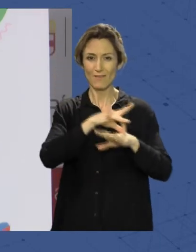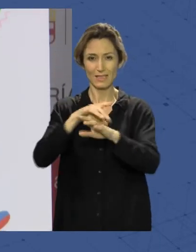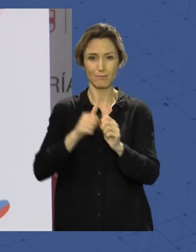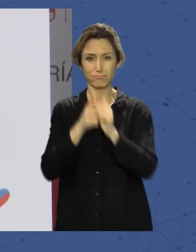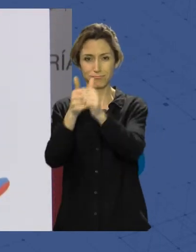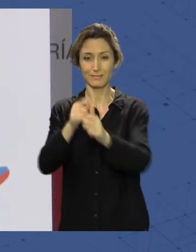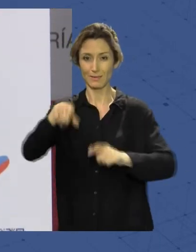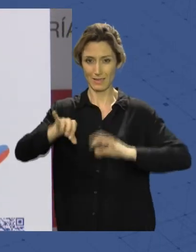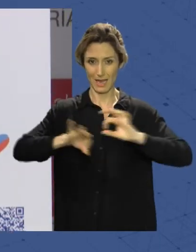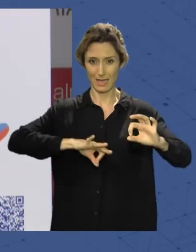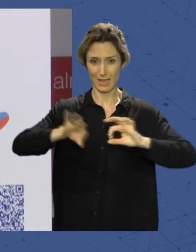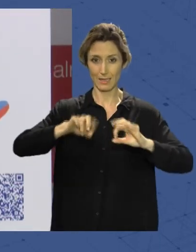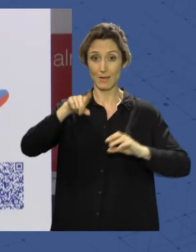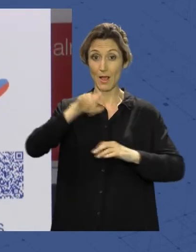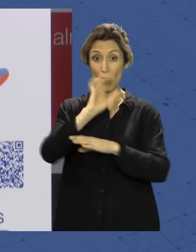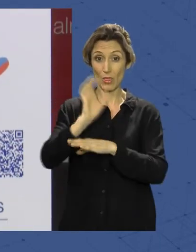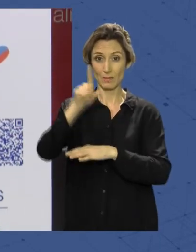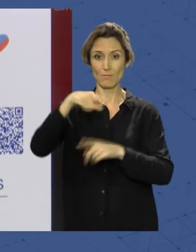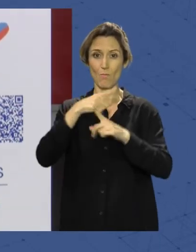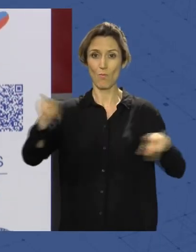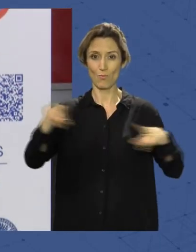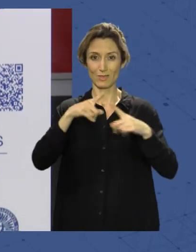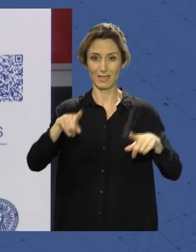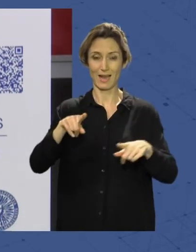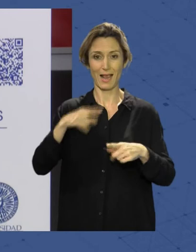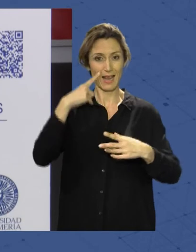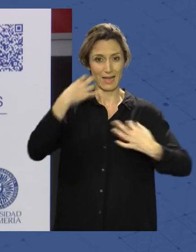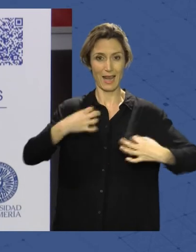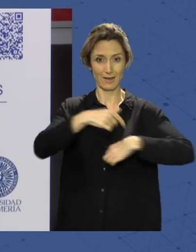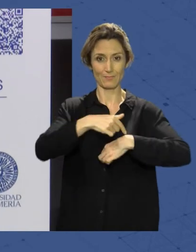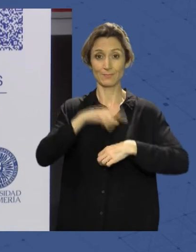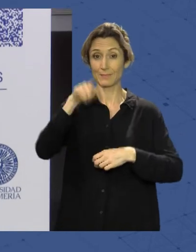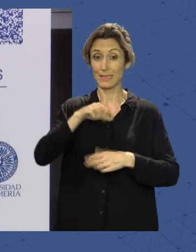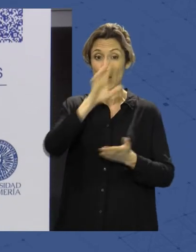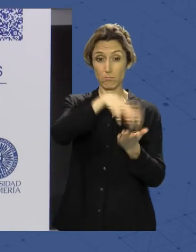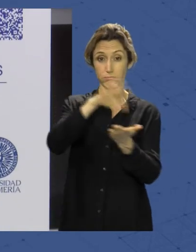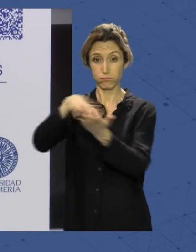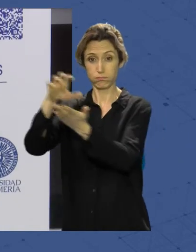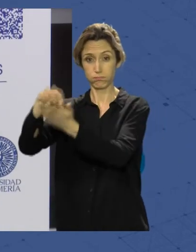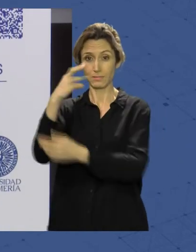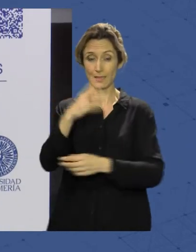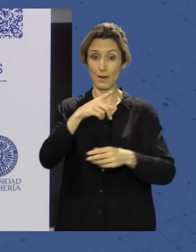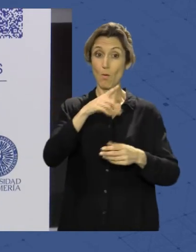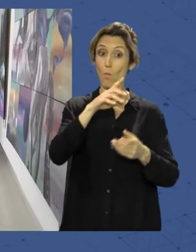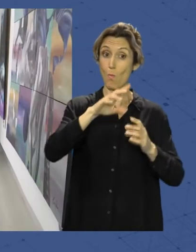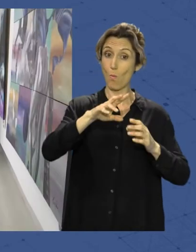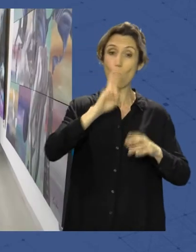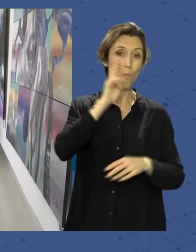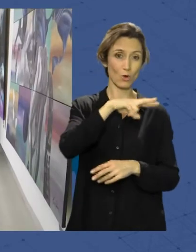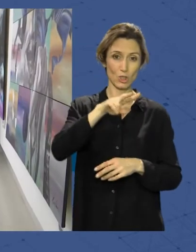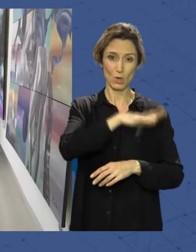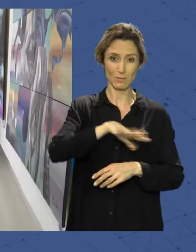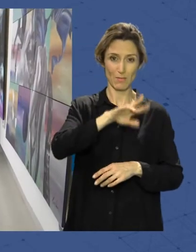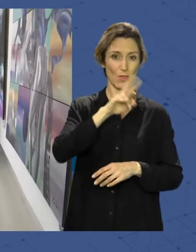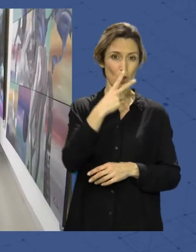teatralizadas, cine y música en directo. Se han establecido tres sedes principales en el Museo de Arte Espacio II, el